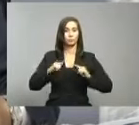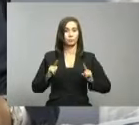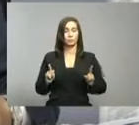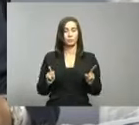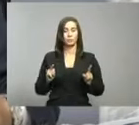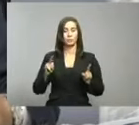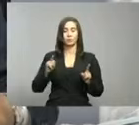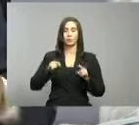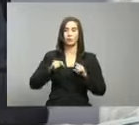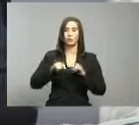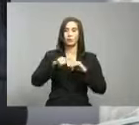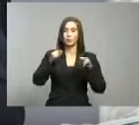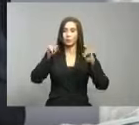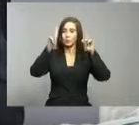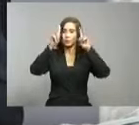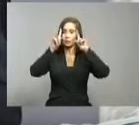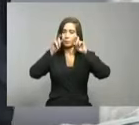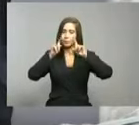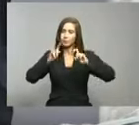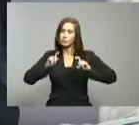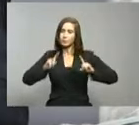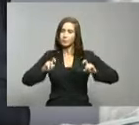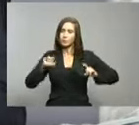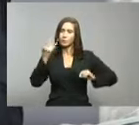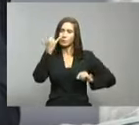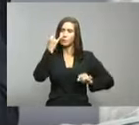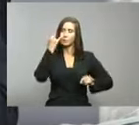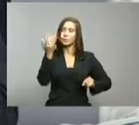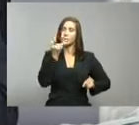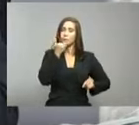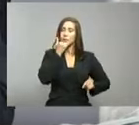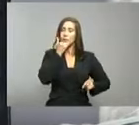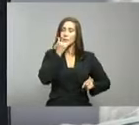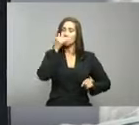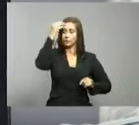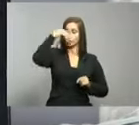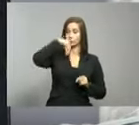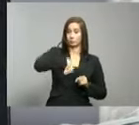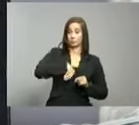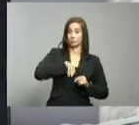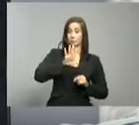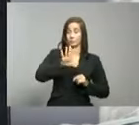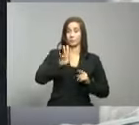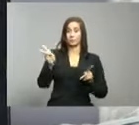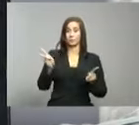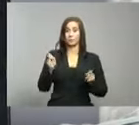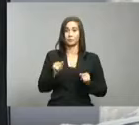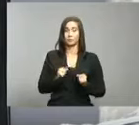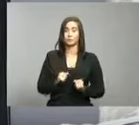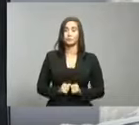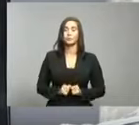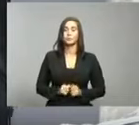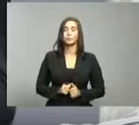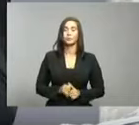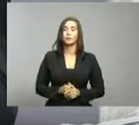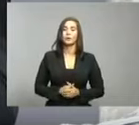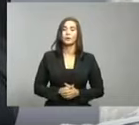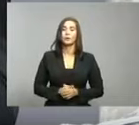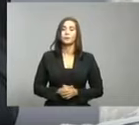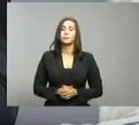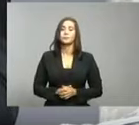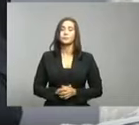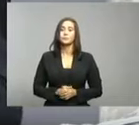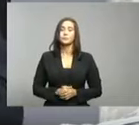indagaciones debido para separar la el proceso clínico propiamente dicho de